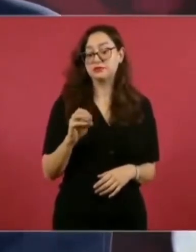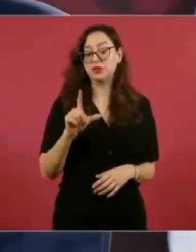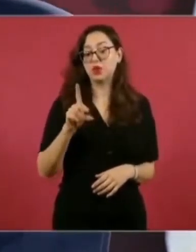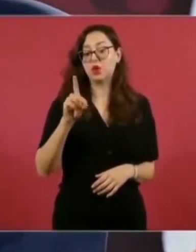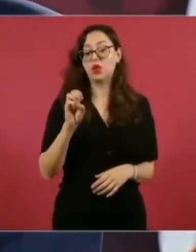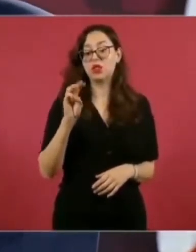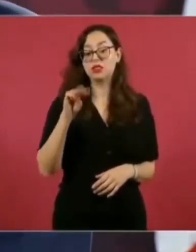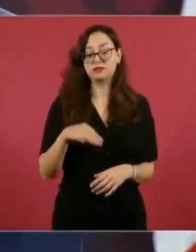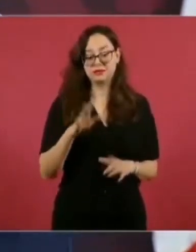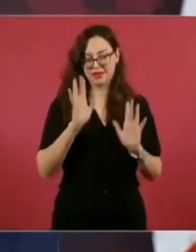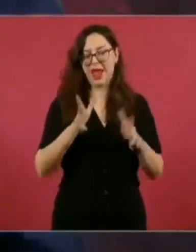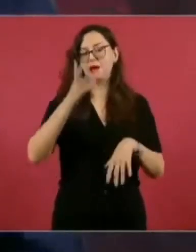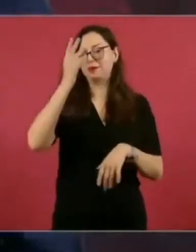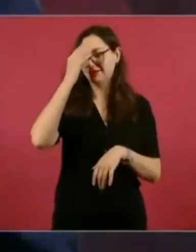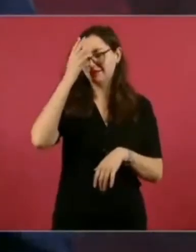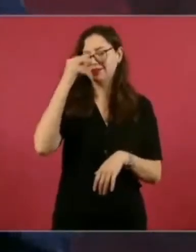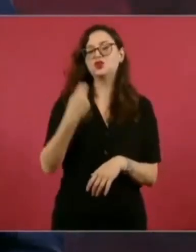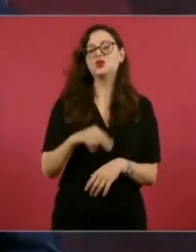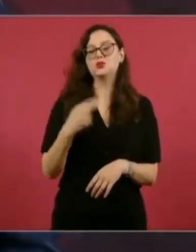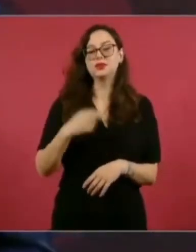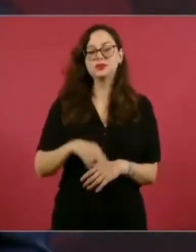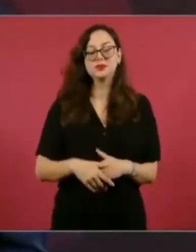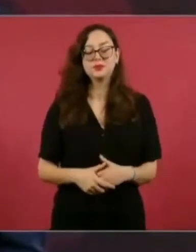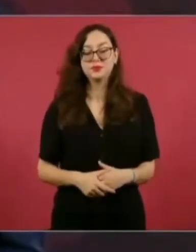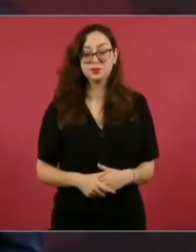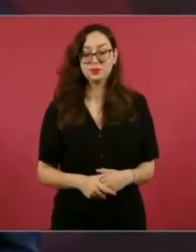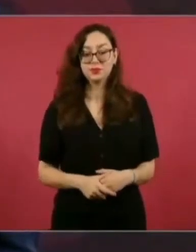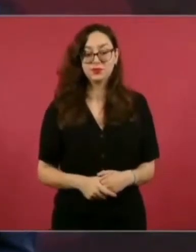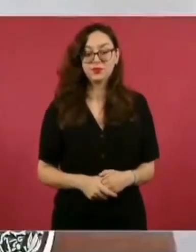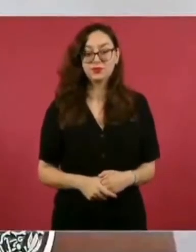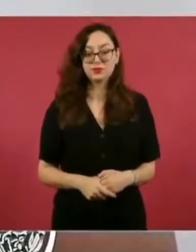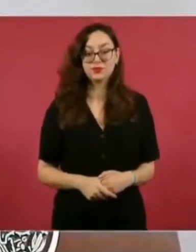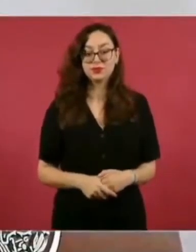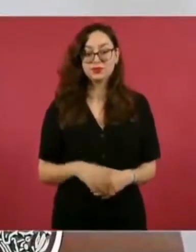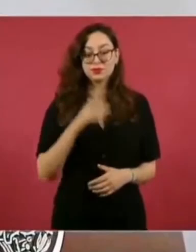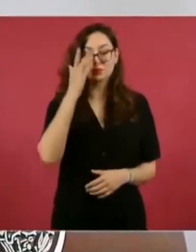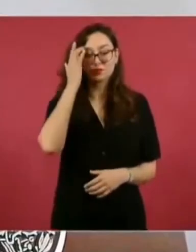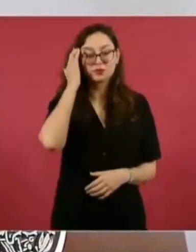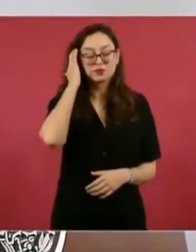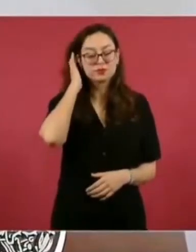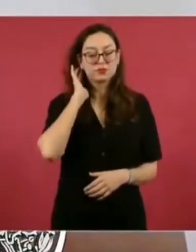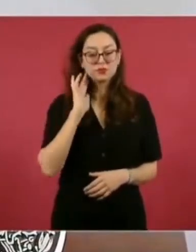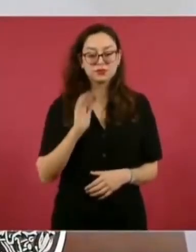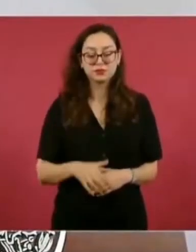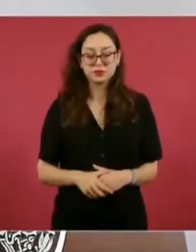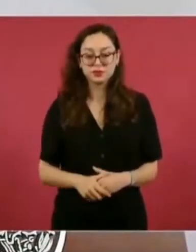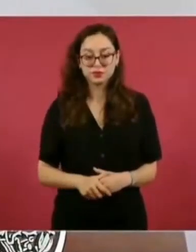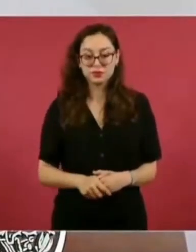premio